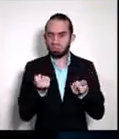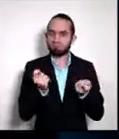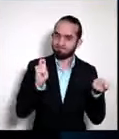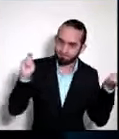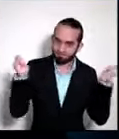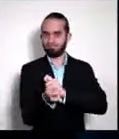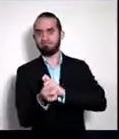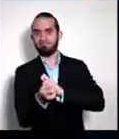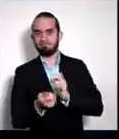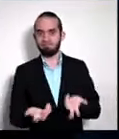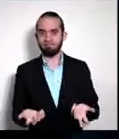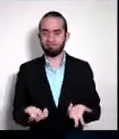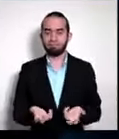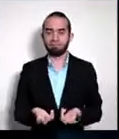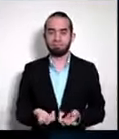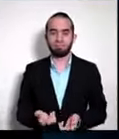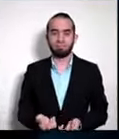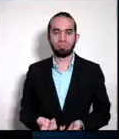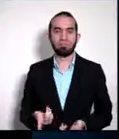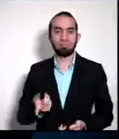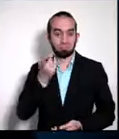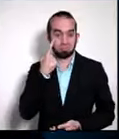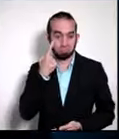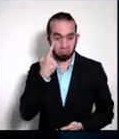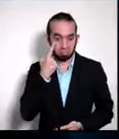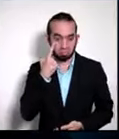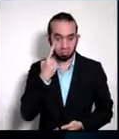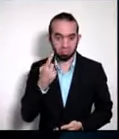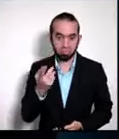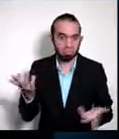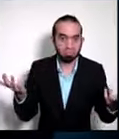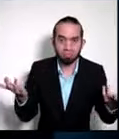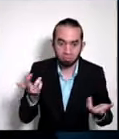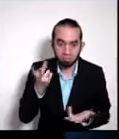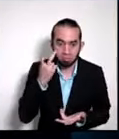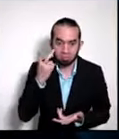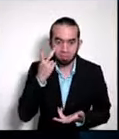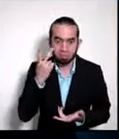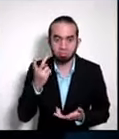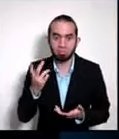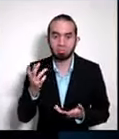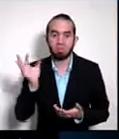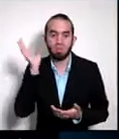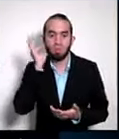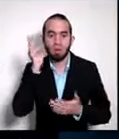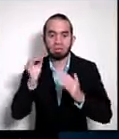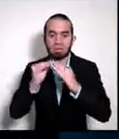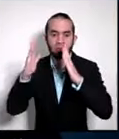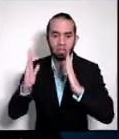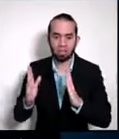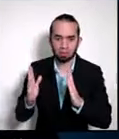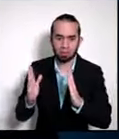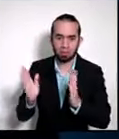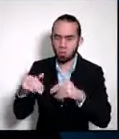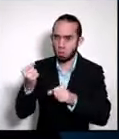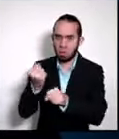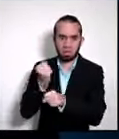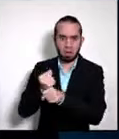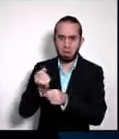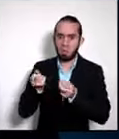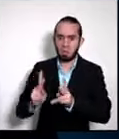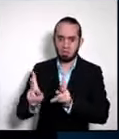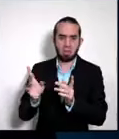y permitir que mujeres se queden en sus hogares sin oportunidades de empleo